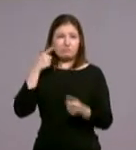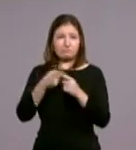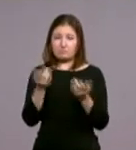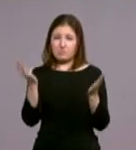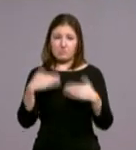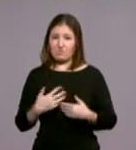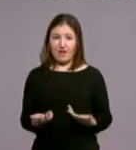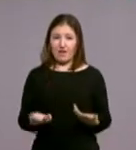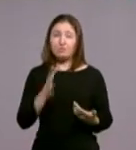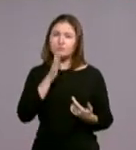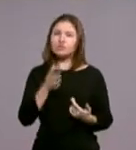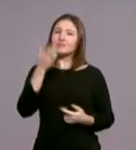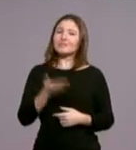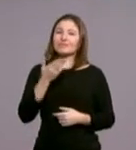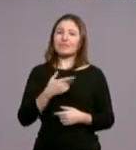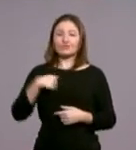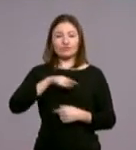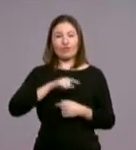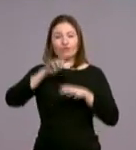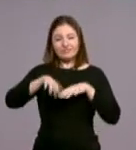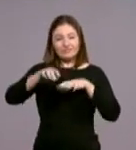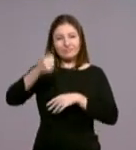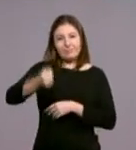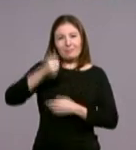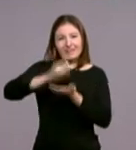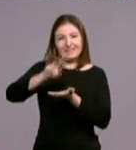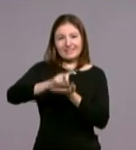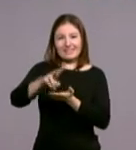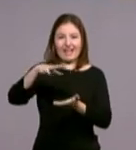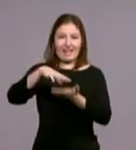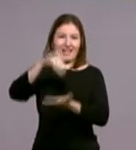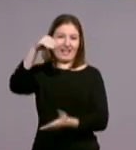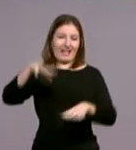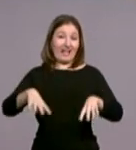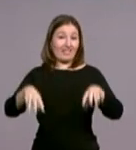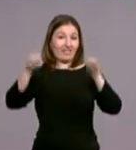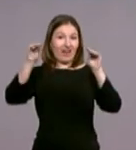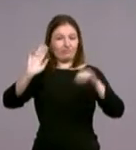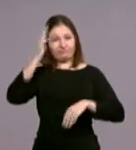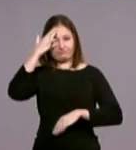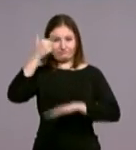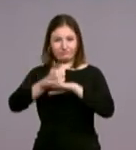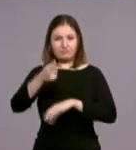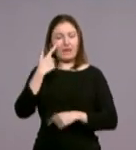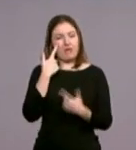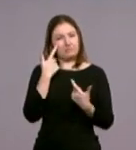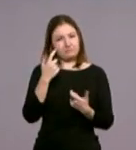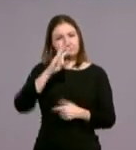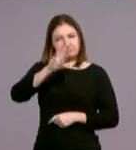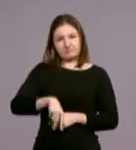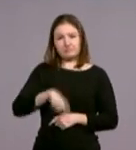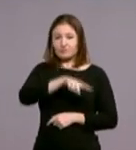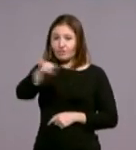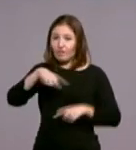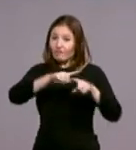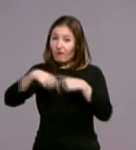esa gran preguinación de familias a la iglesia catedral, a la iglesia madre, para reconocer que sois necesarias y que sois iglesia